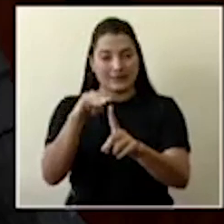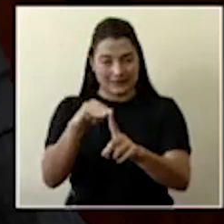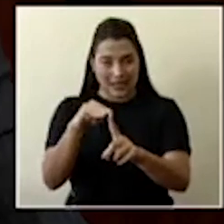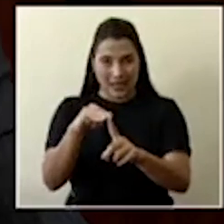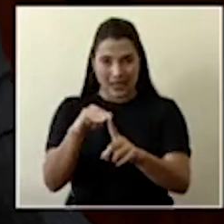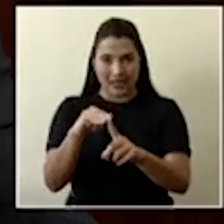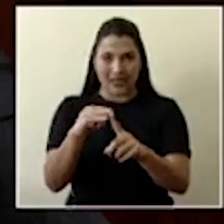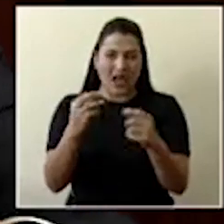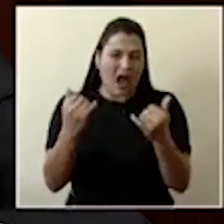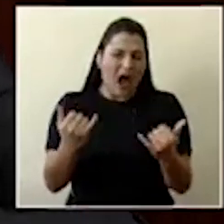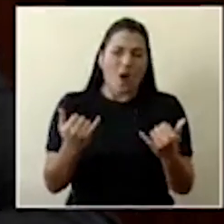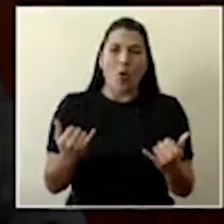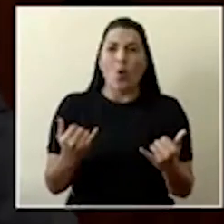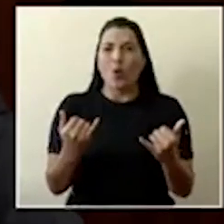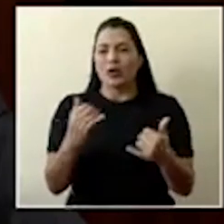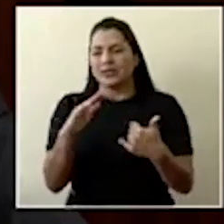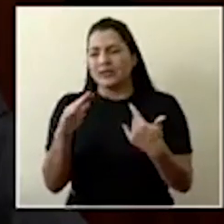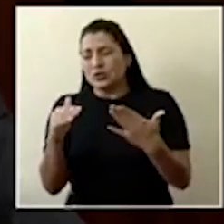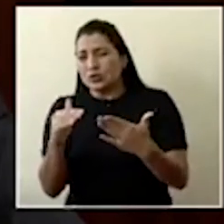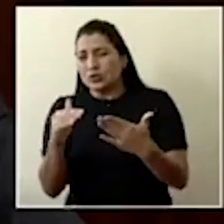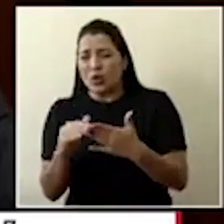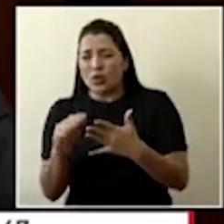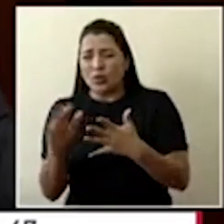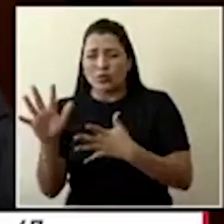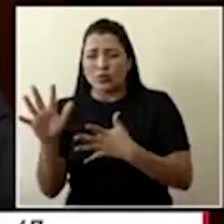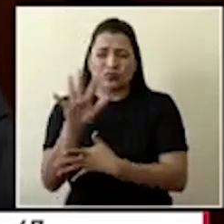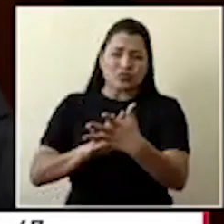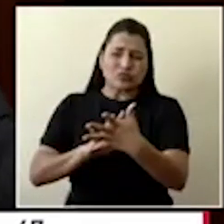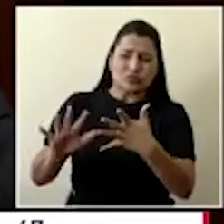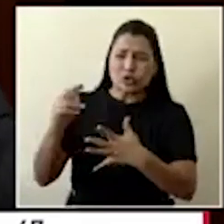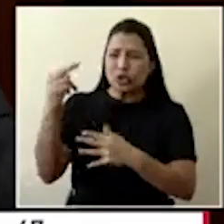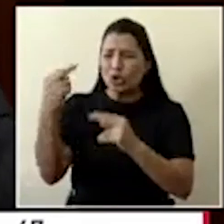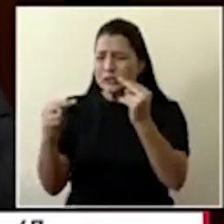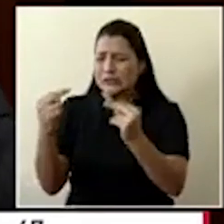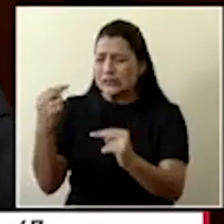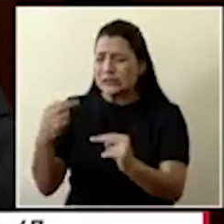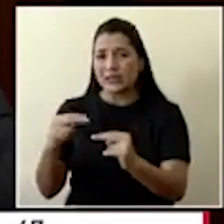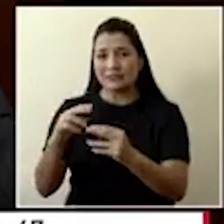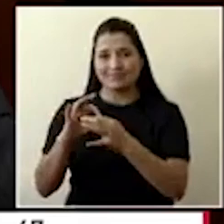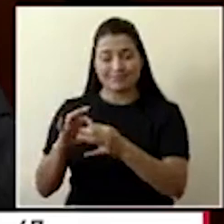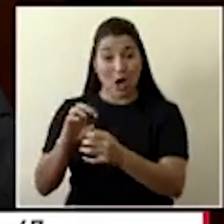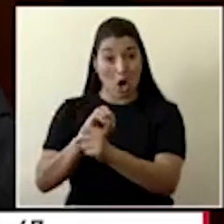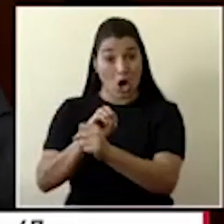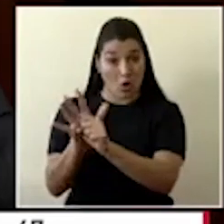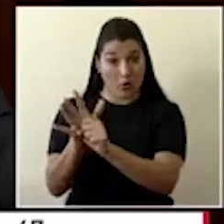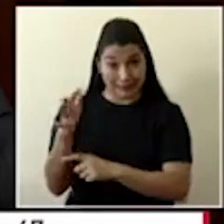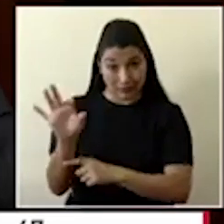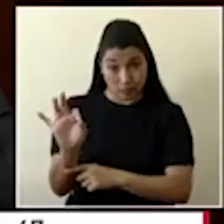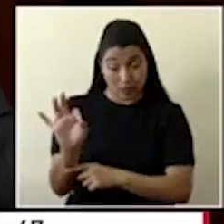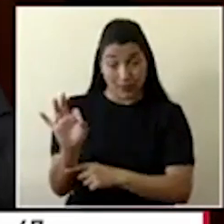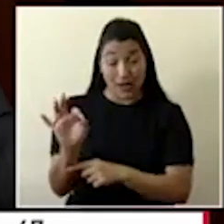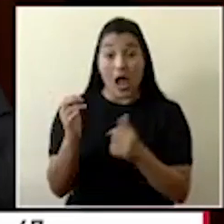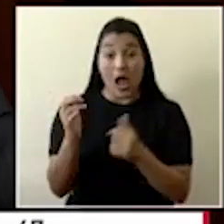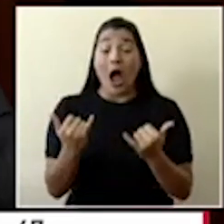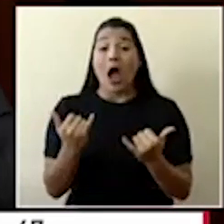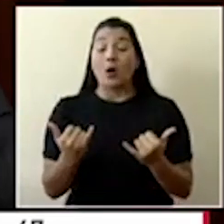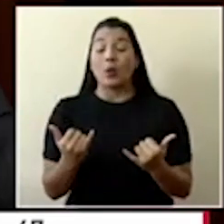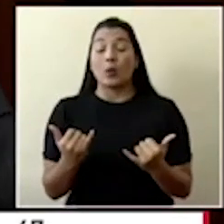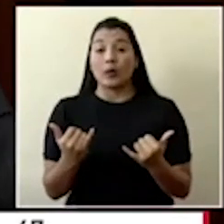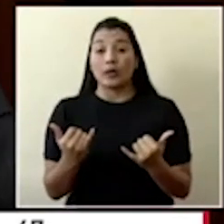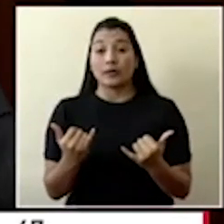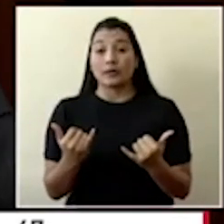la crisis que se desata por el COVID-19, hay un decreto que está cubriendo la